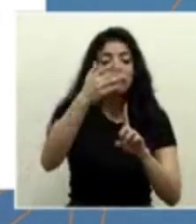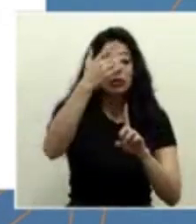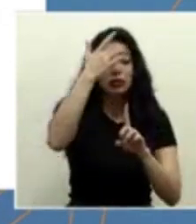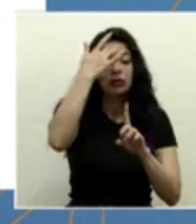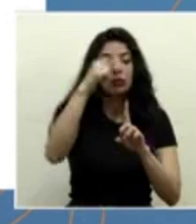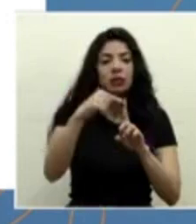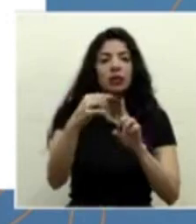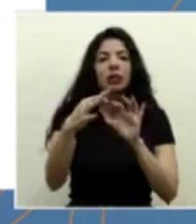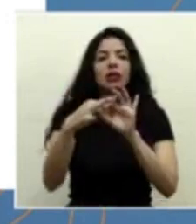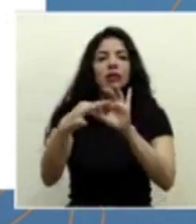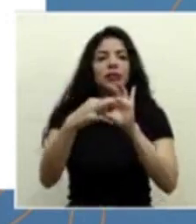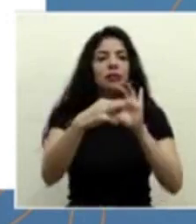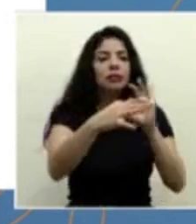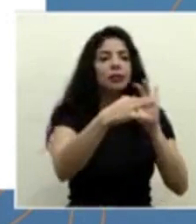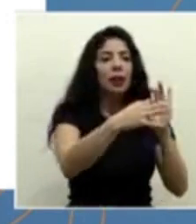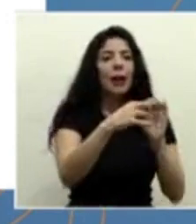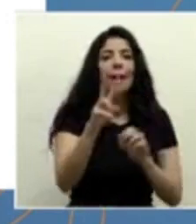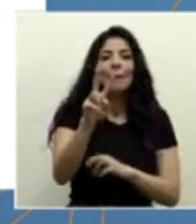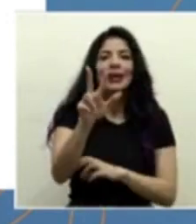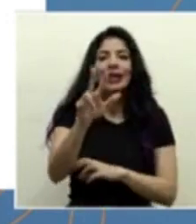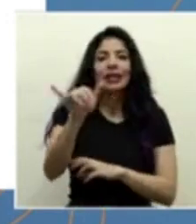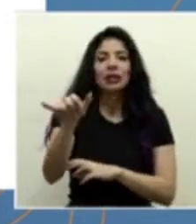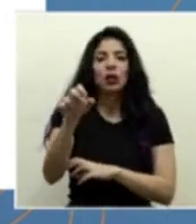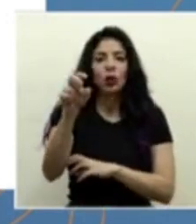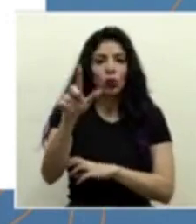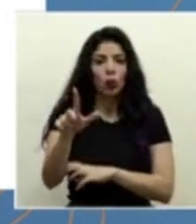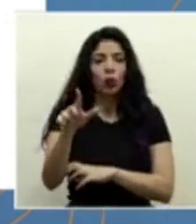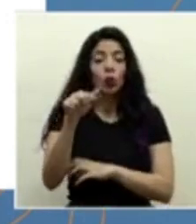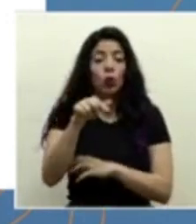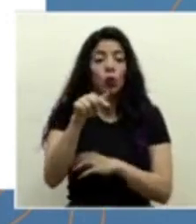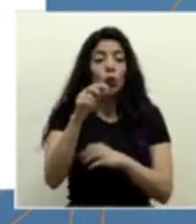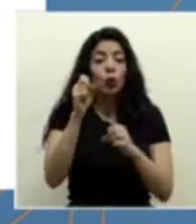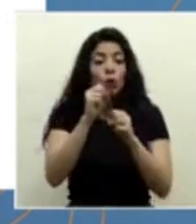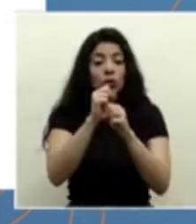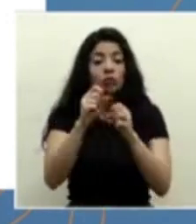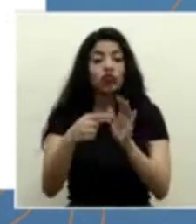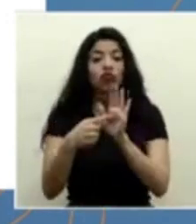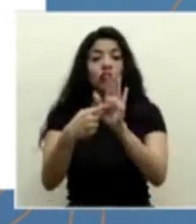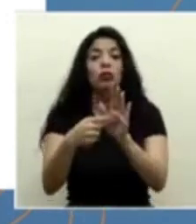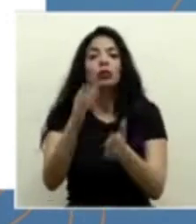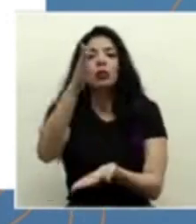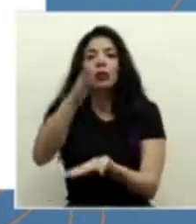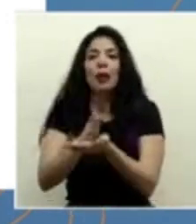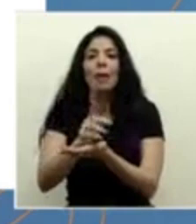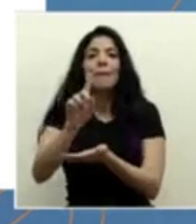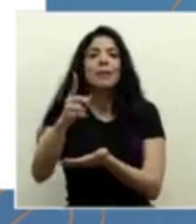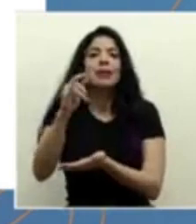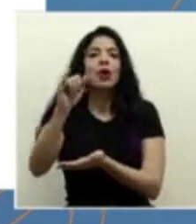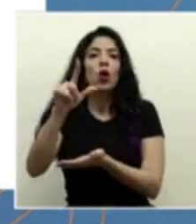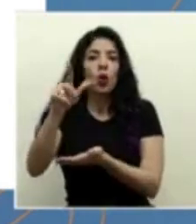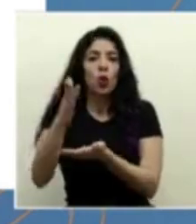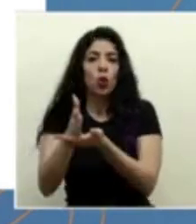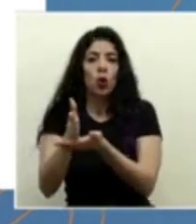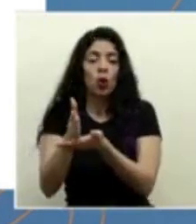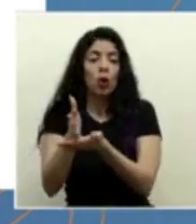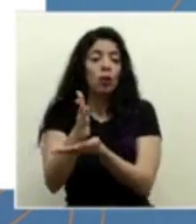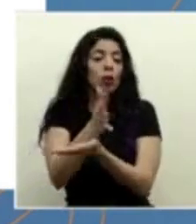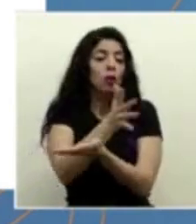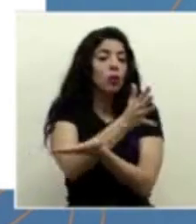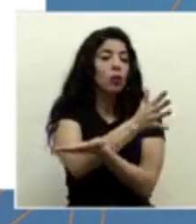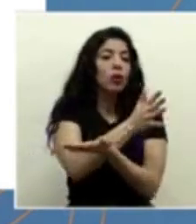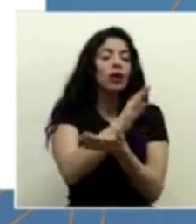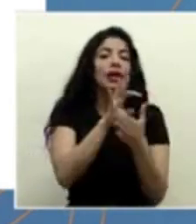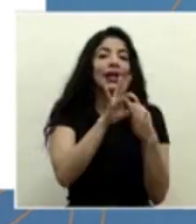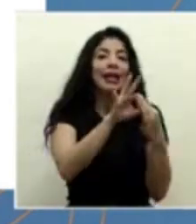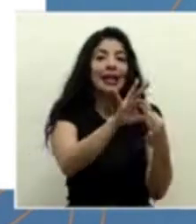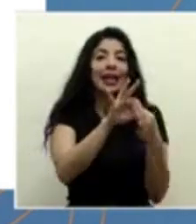actualizada al 23 de junio. La proyección se corrió al 1 de julio, pero la base de datos con los nexos, recordemos